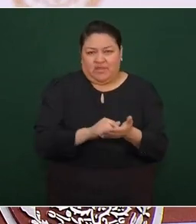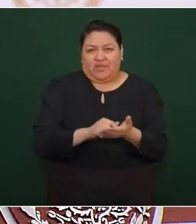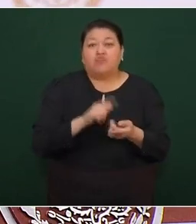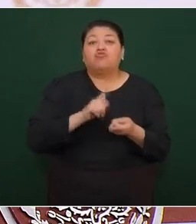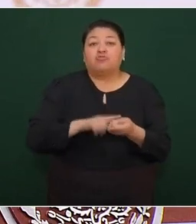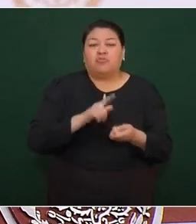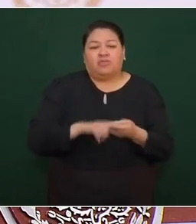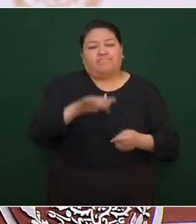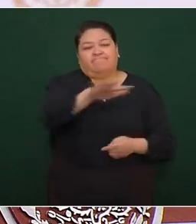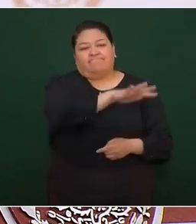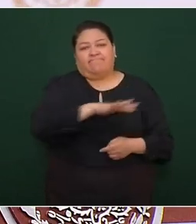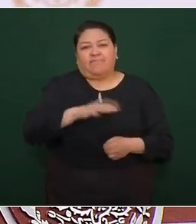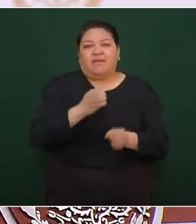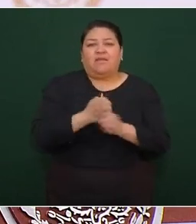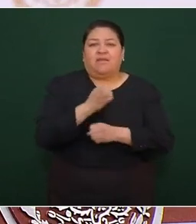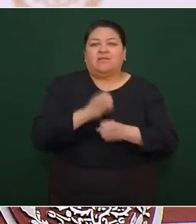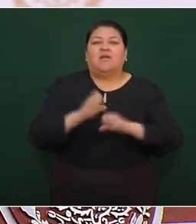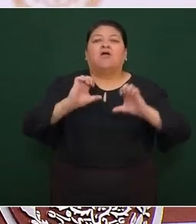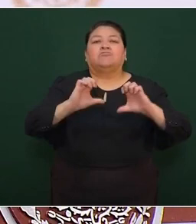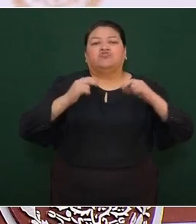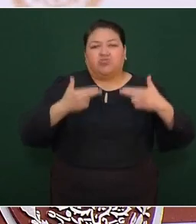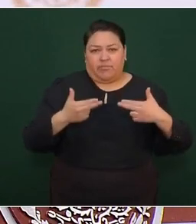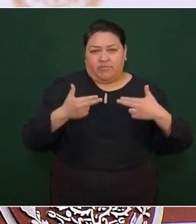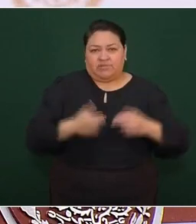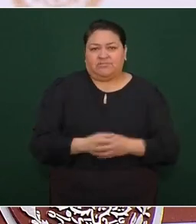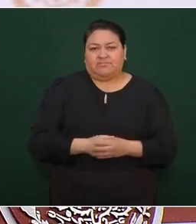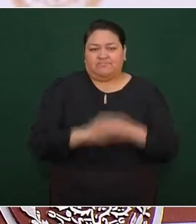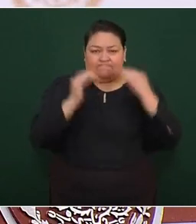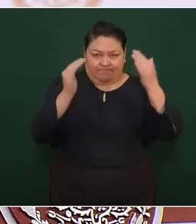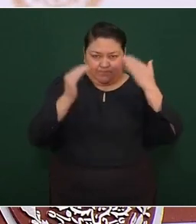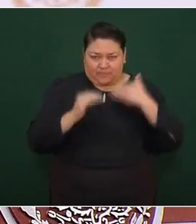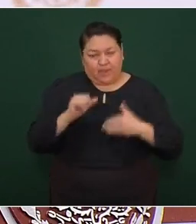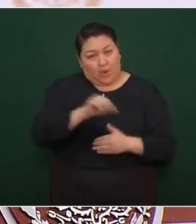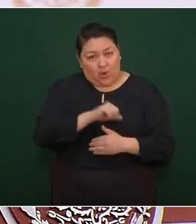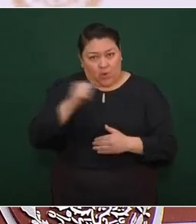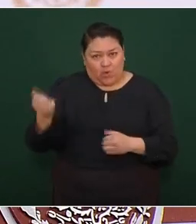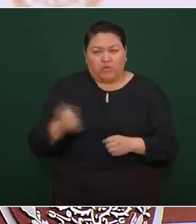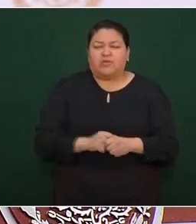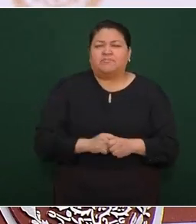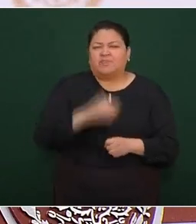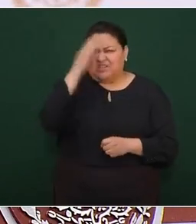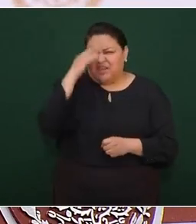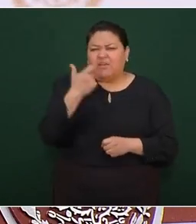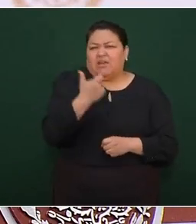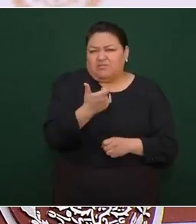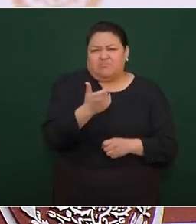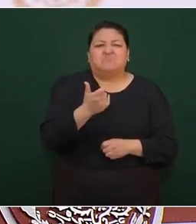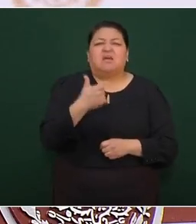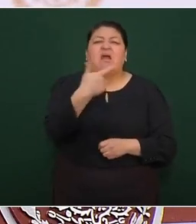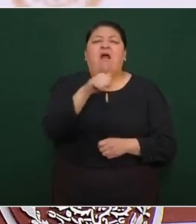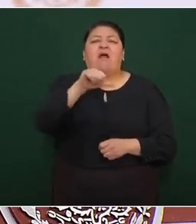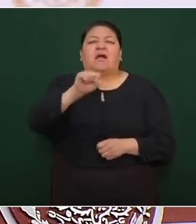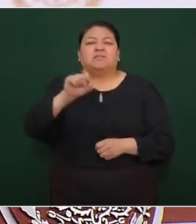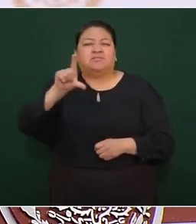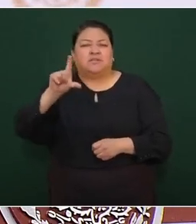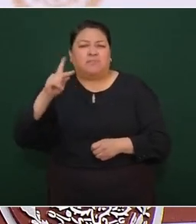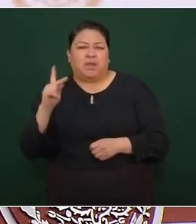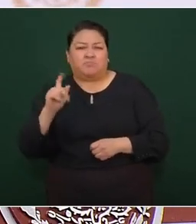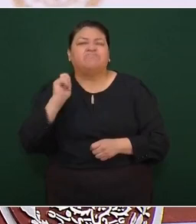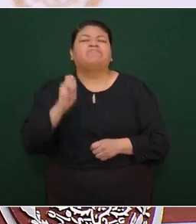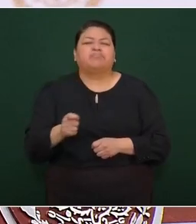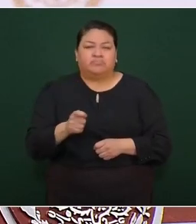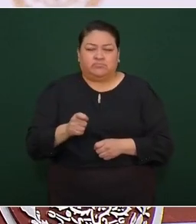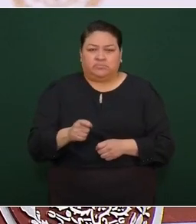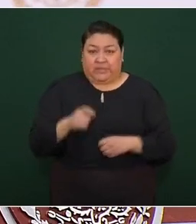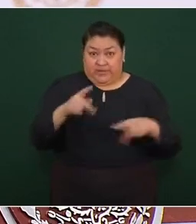dieron en el Estado de Chiapas. Y pasamos ahora al quién es quién en los precios del gas LP. Y